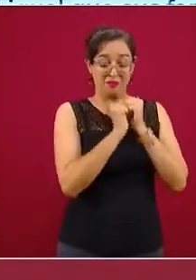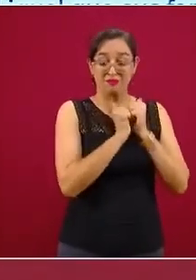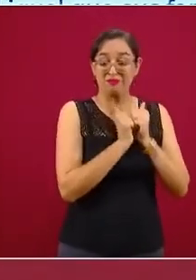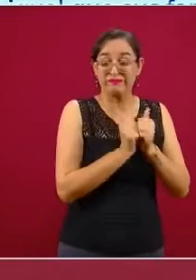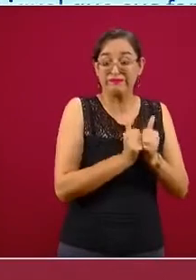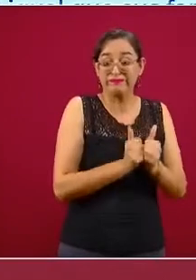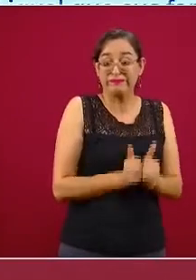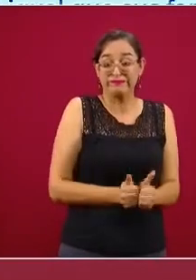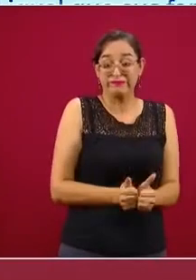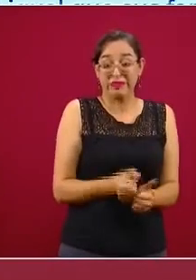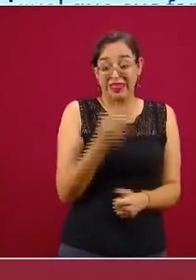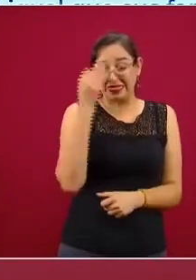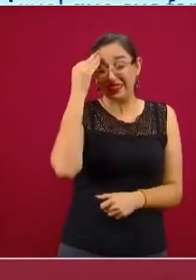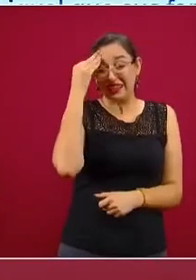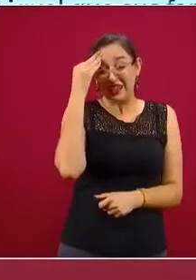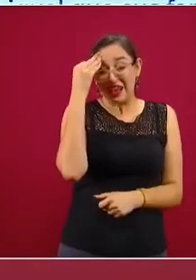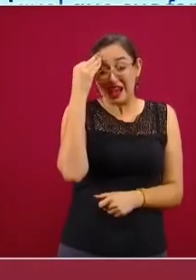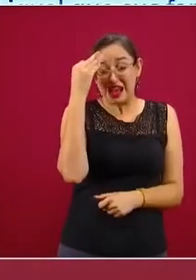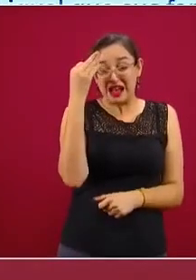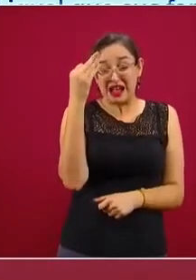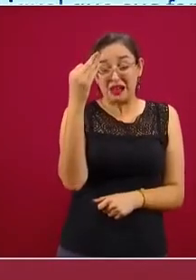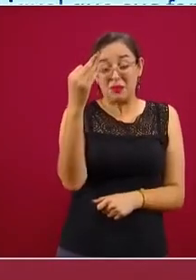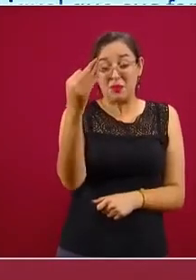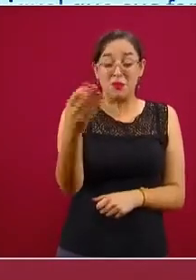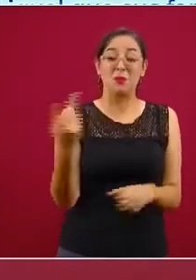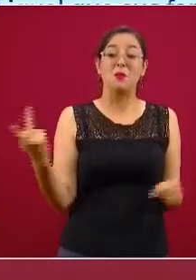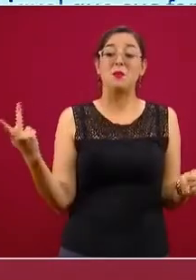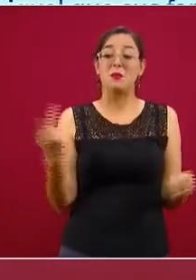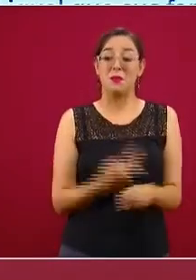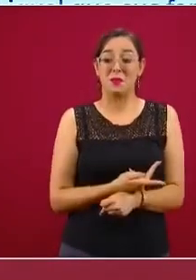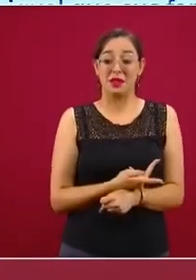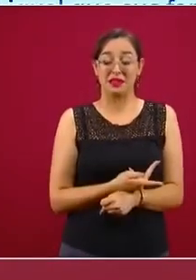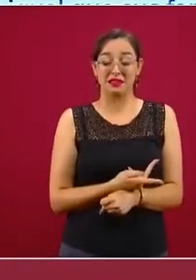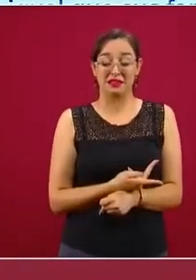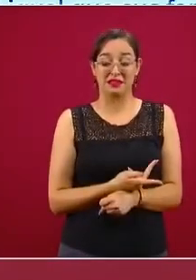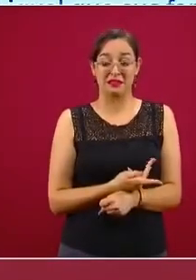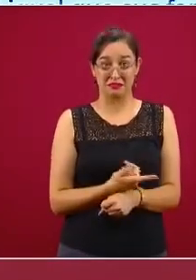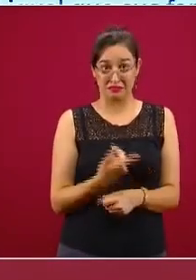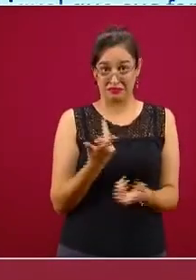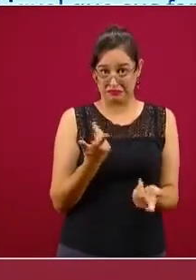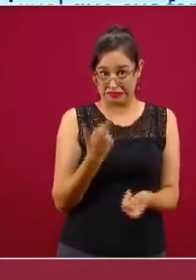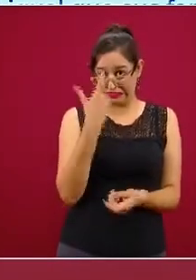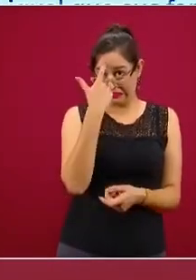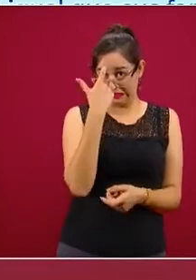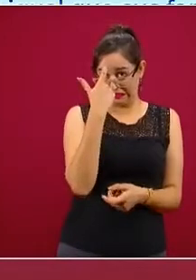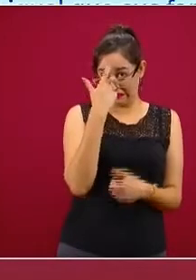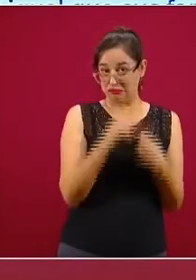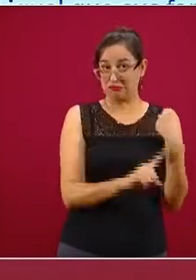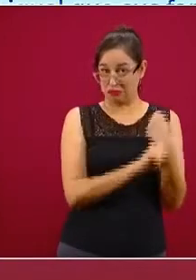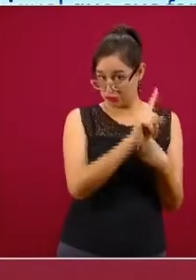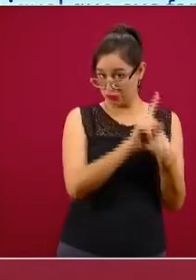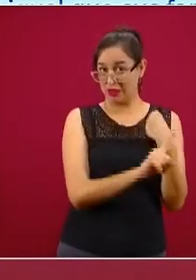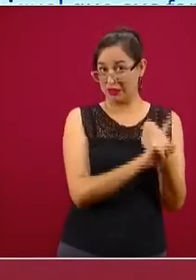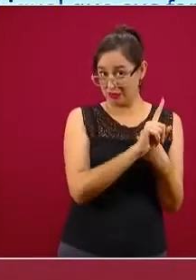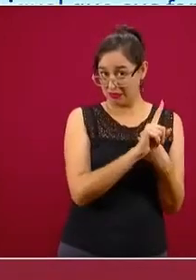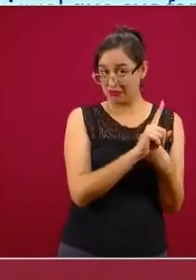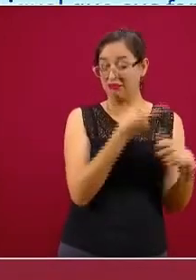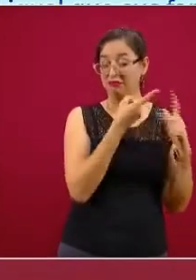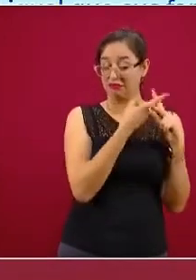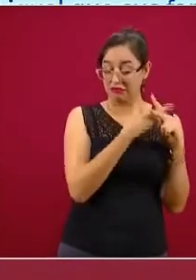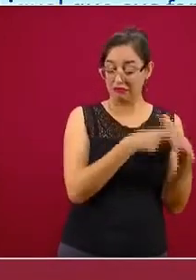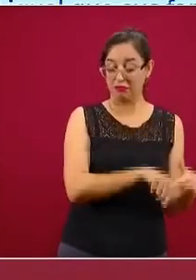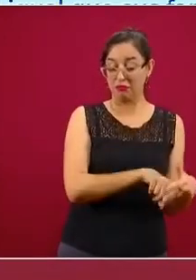está reportado eso, se ha reportado aún más cuando alguno de estos niños